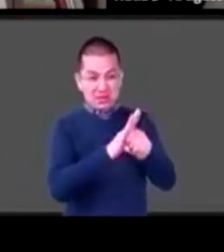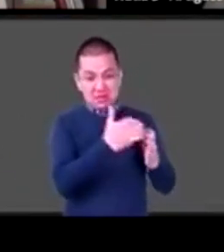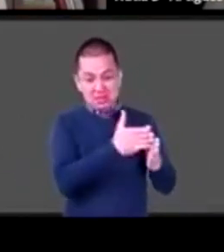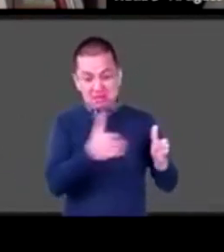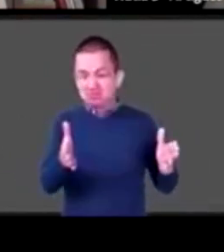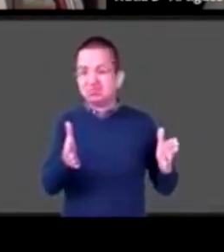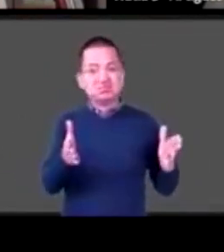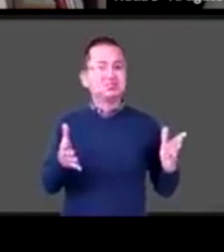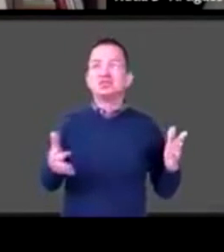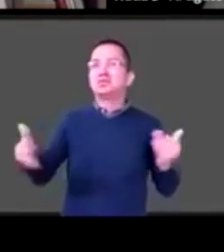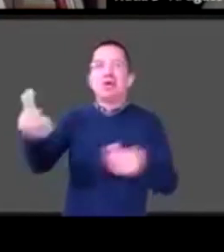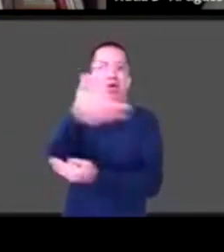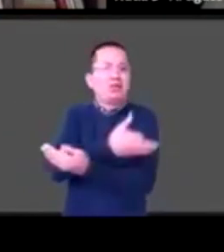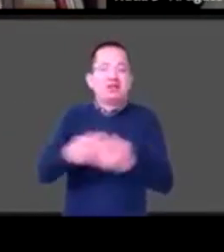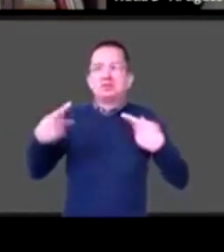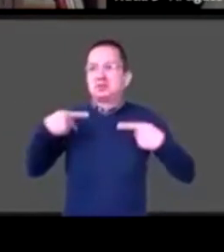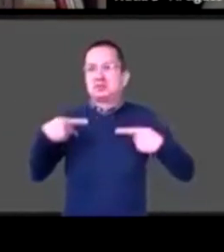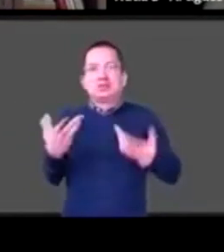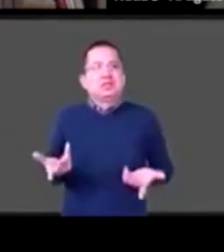quedar